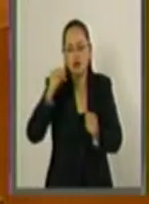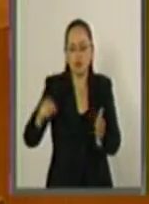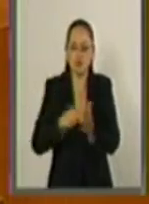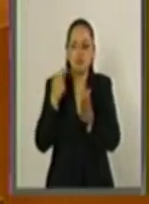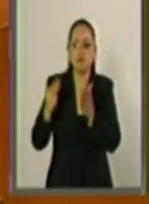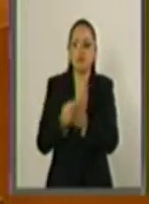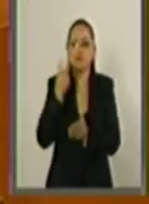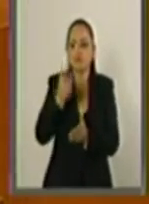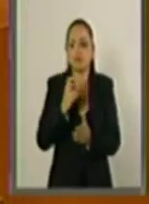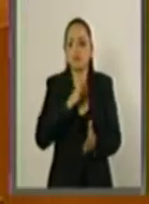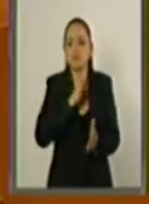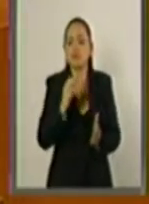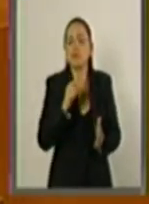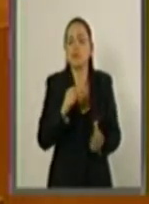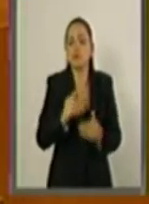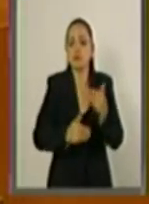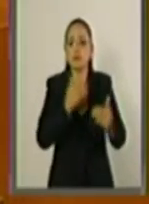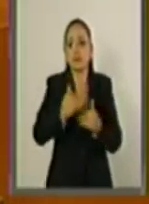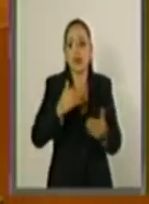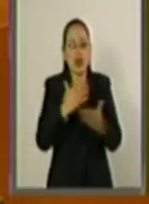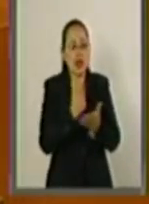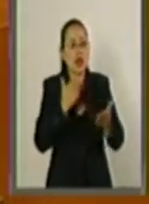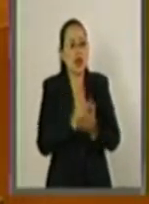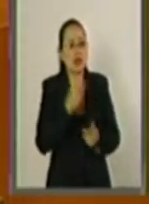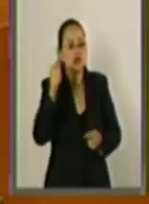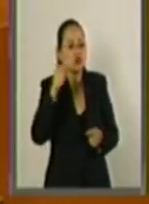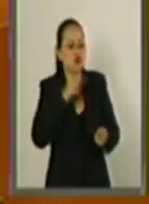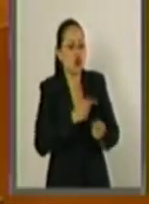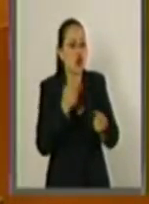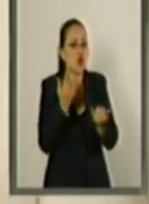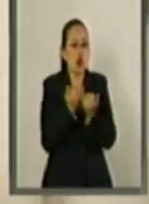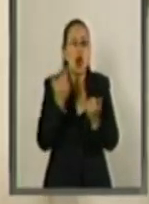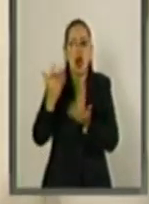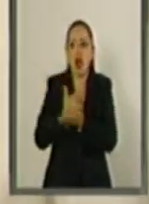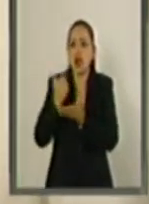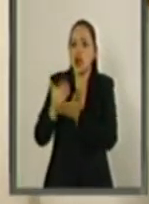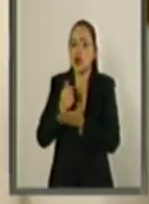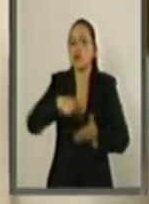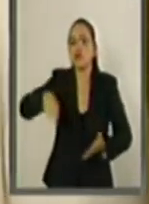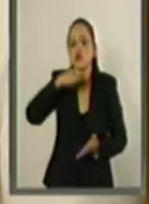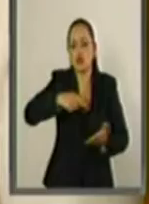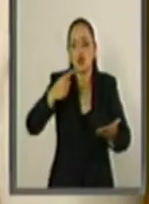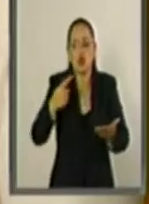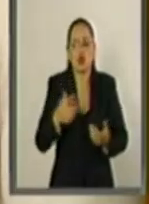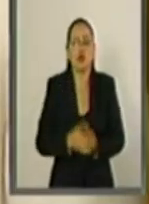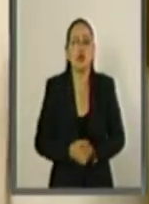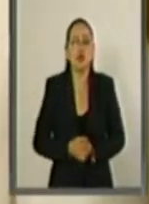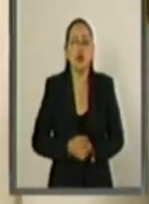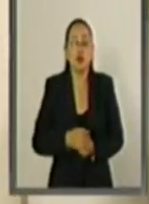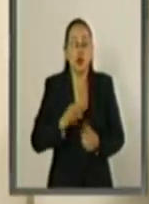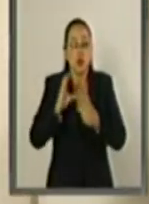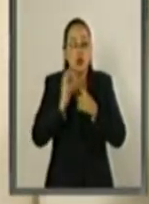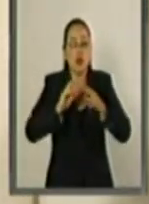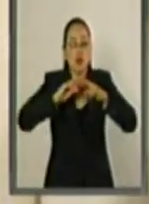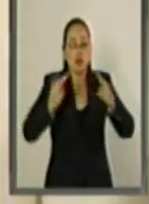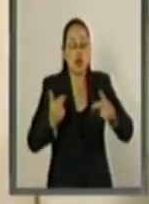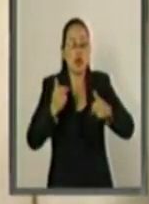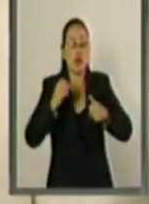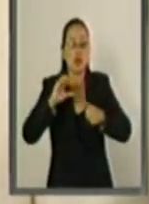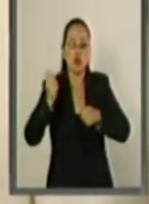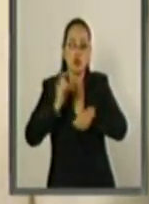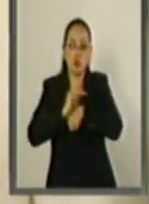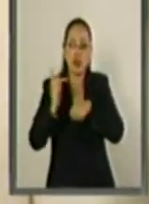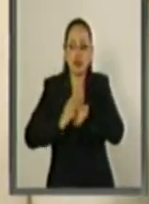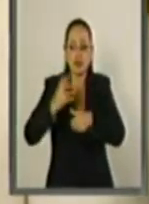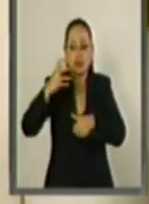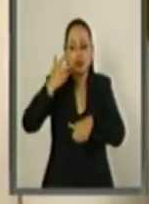seguramente en un escenario de ganar-ganar para todos los implicados. Con esta visión, la Comisión de Relaciones Exteriores América del Norte,